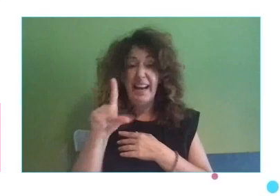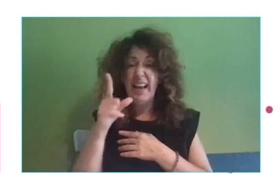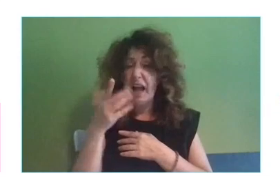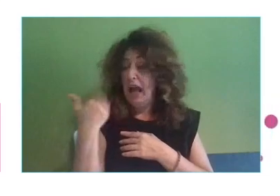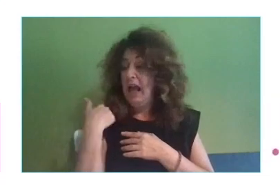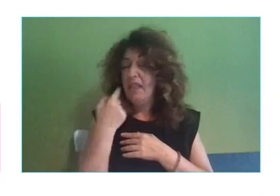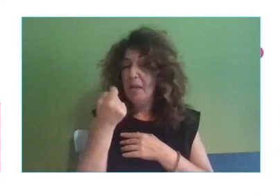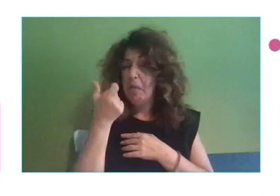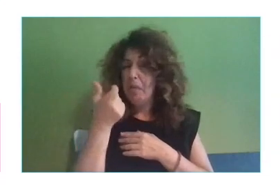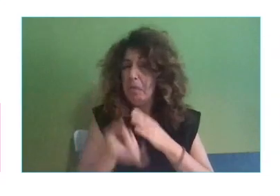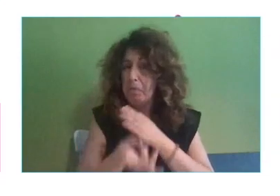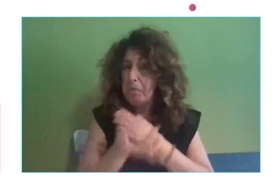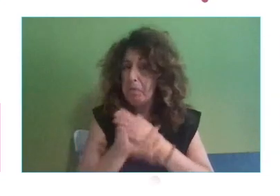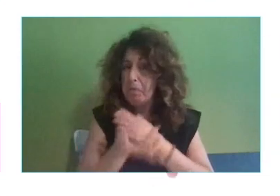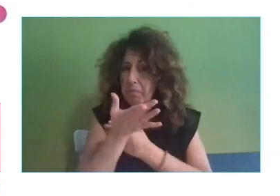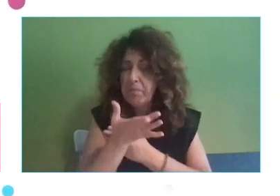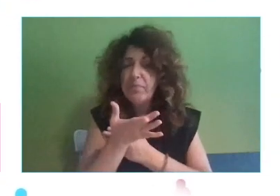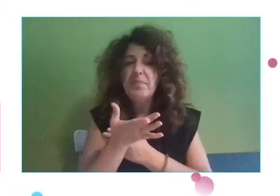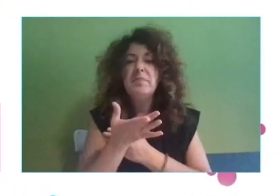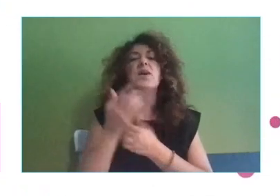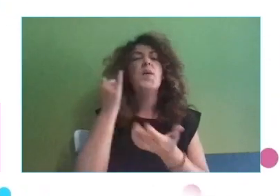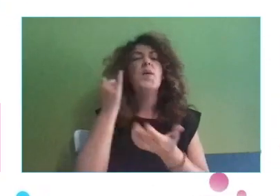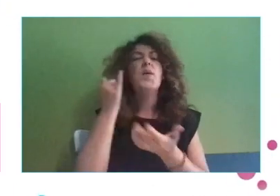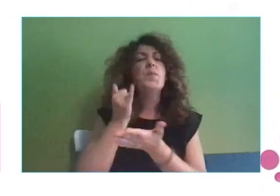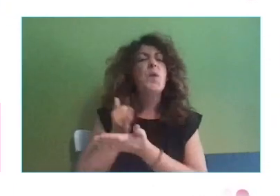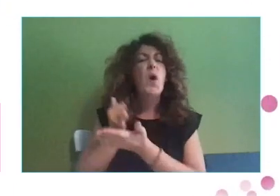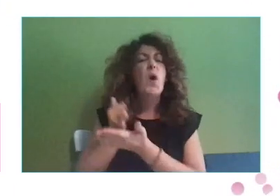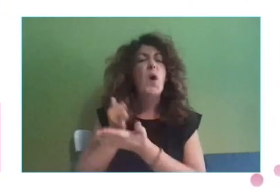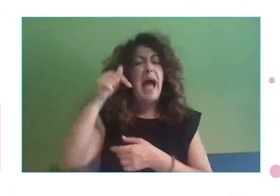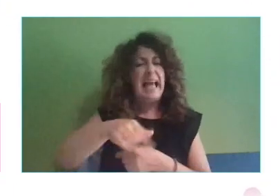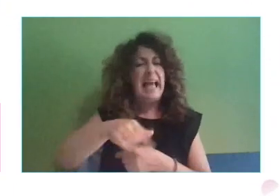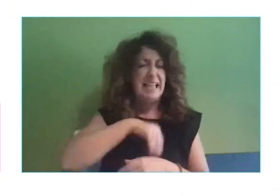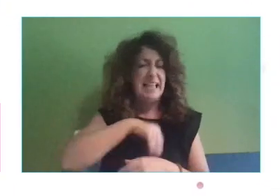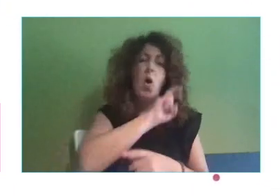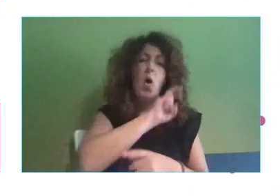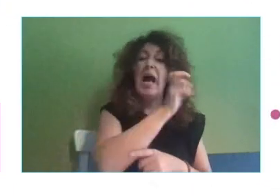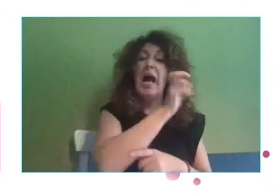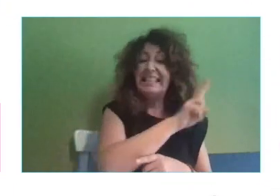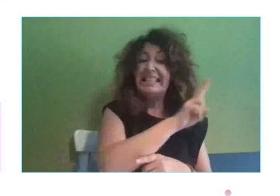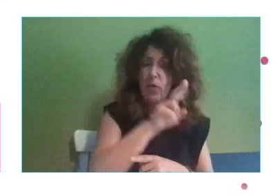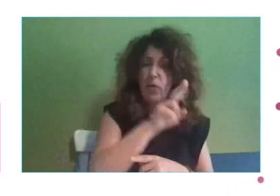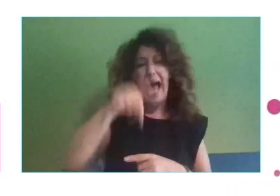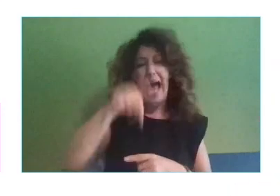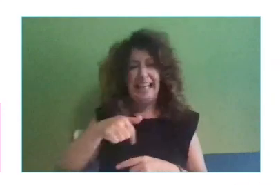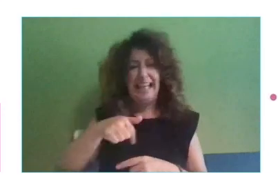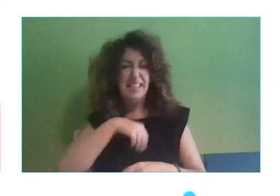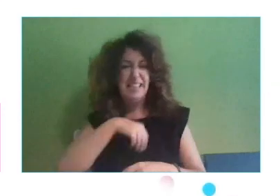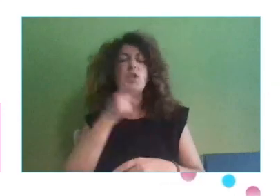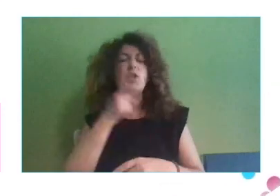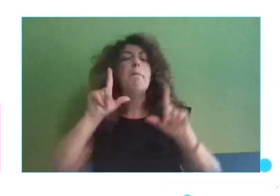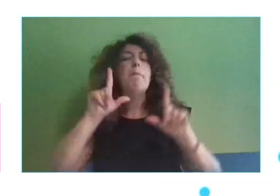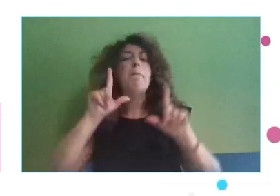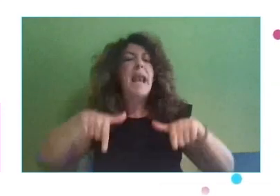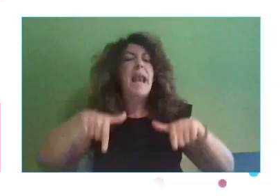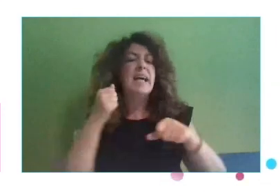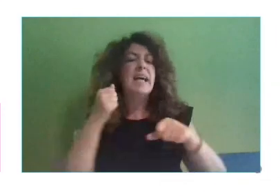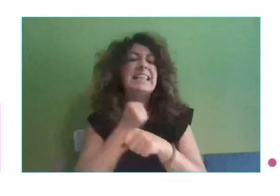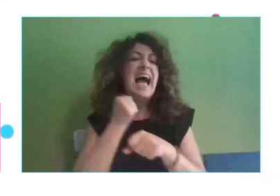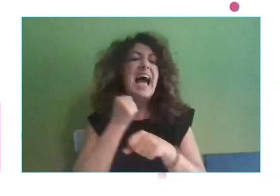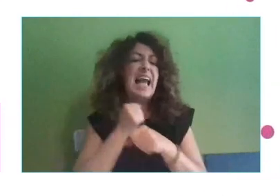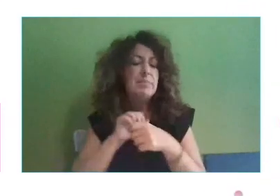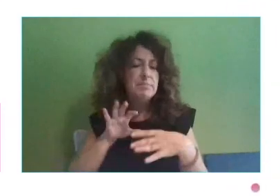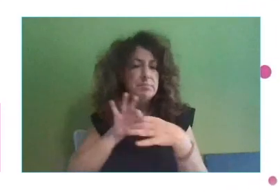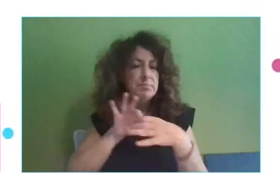día, Profinder en modo prueba en España. Ya lo ha lanzado en Estados Unidos. Profinder es la plataforma de tareas que se acopla a tu perfil de LinkedIn. Con lo cual,